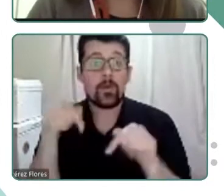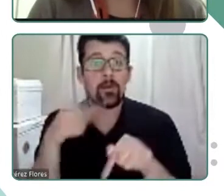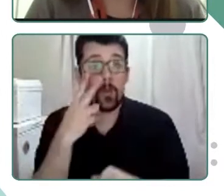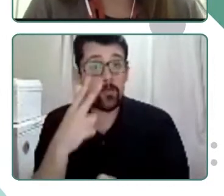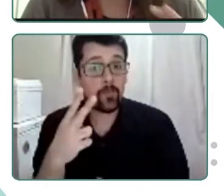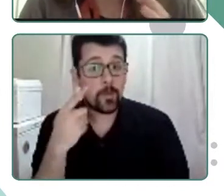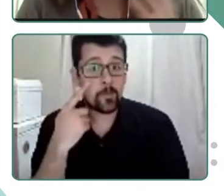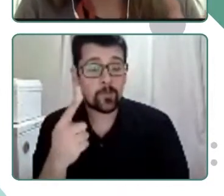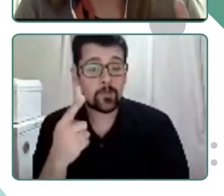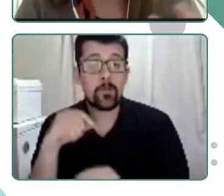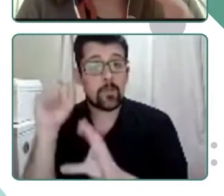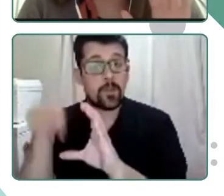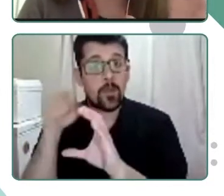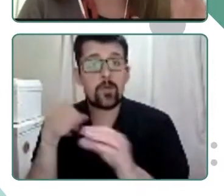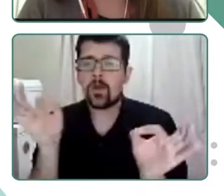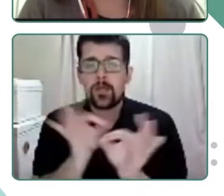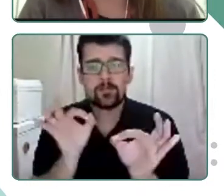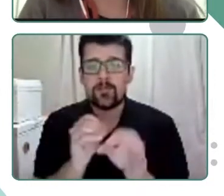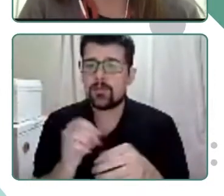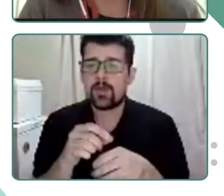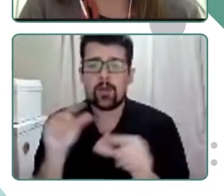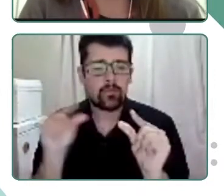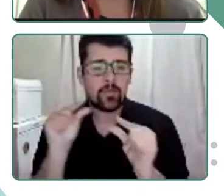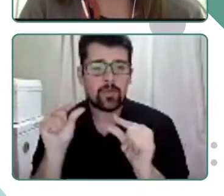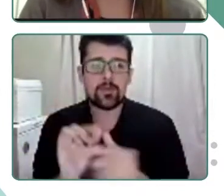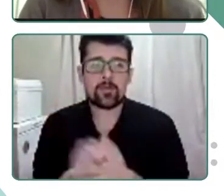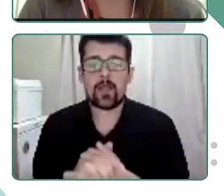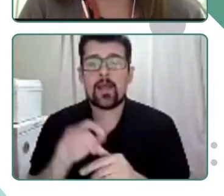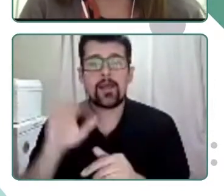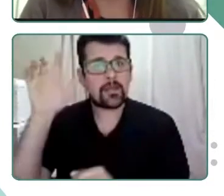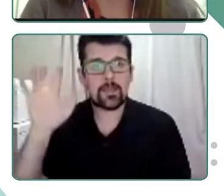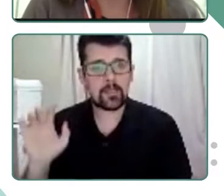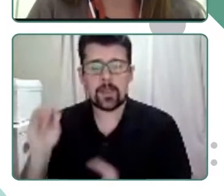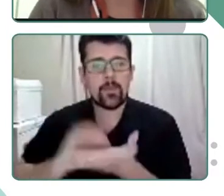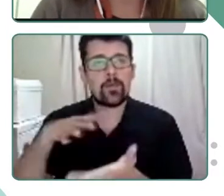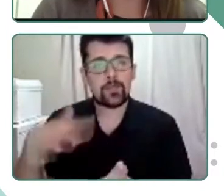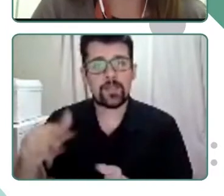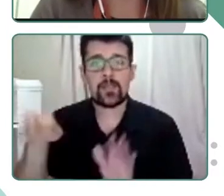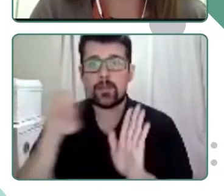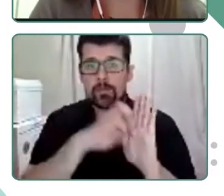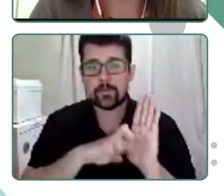como digo, de un minuto que explica a grandes rasgos las características principales del proyecto.